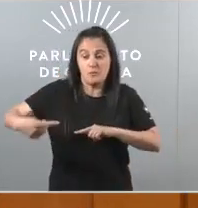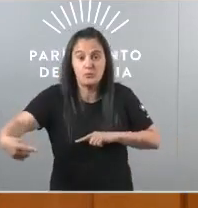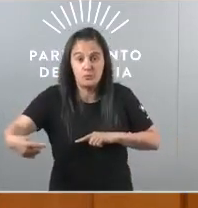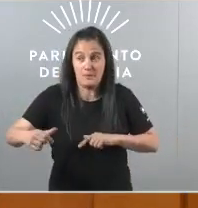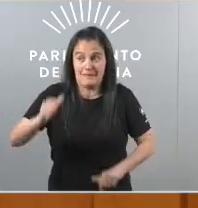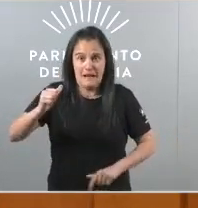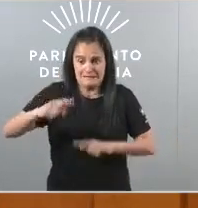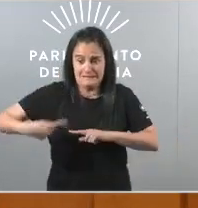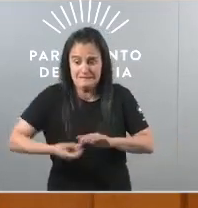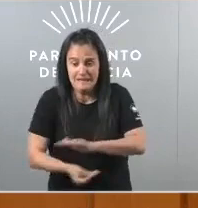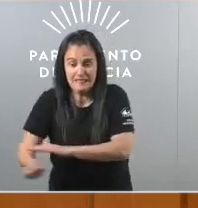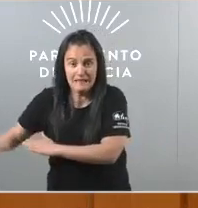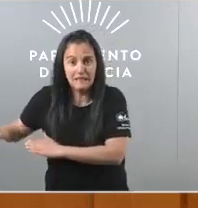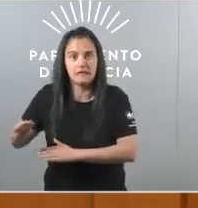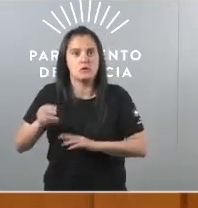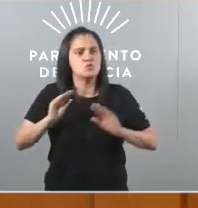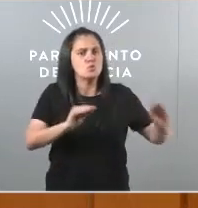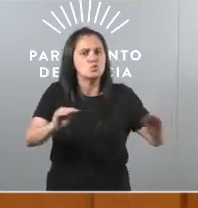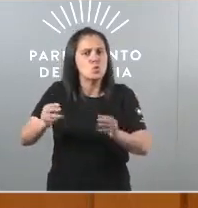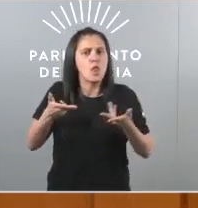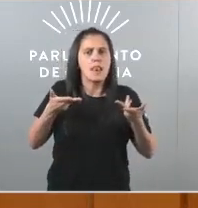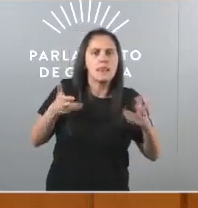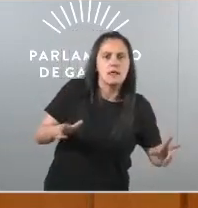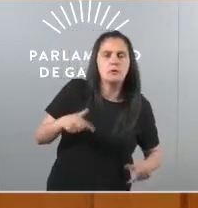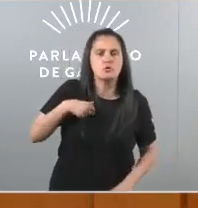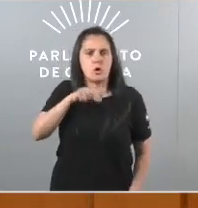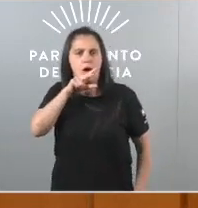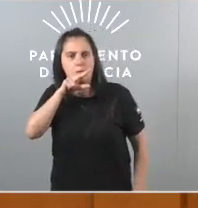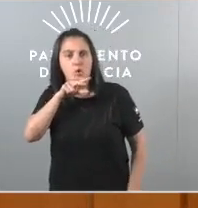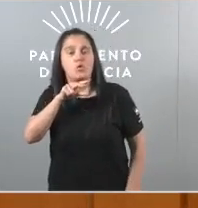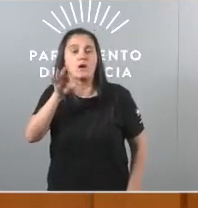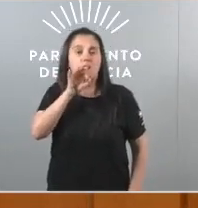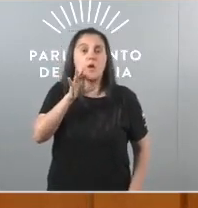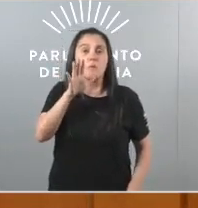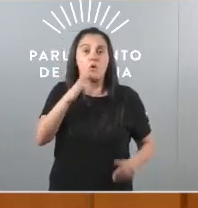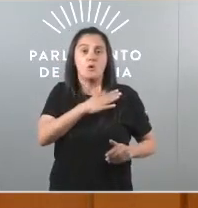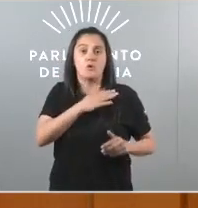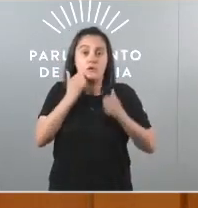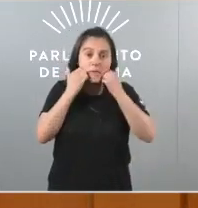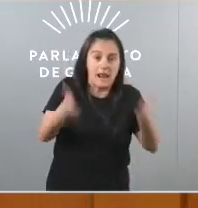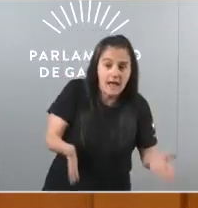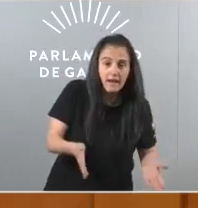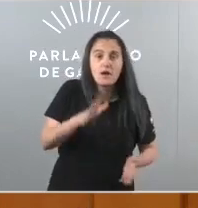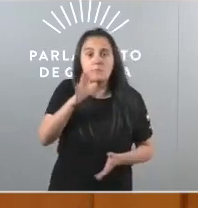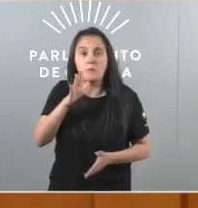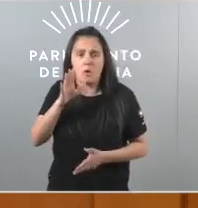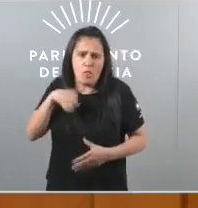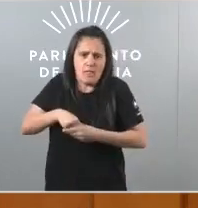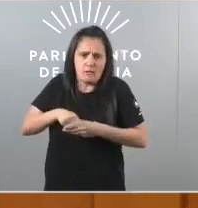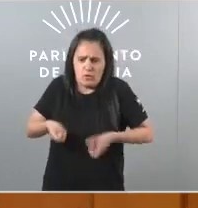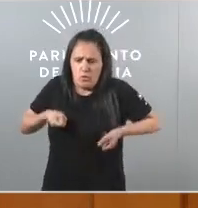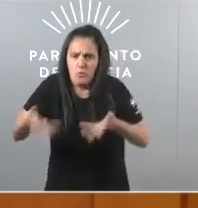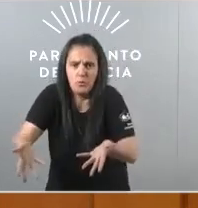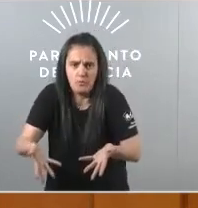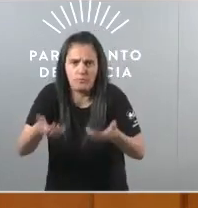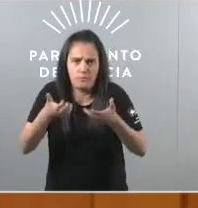detrás teñan a liberdade de decir que falan galego porque sí porque lle espeta porque lle sae de dentro e lle es dá